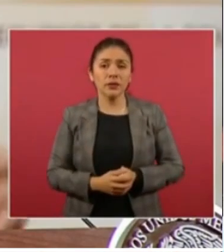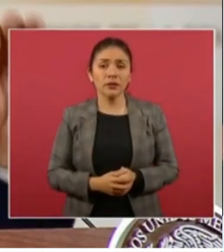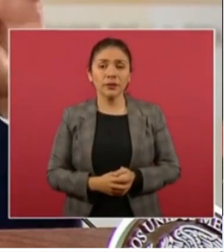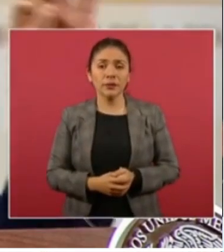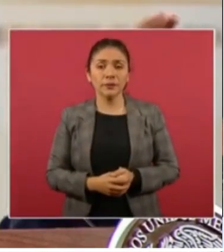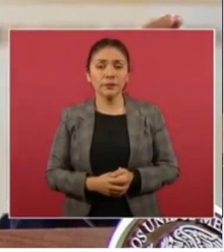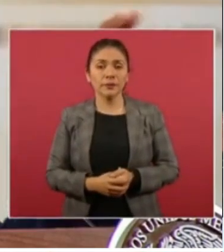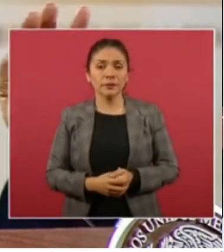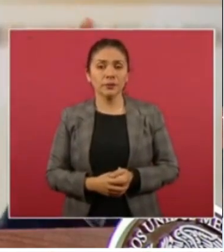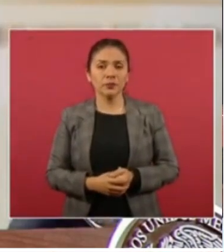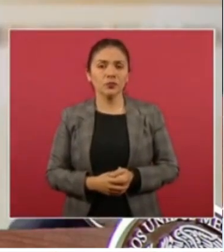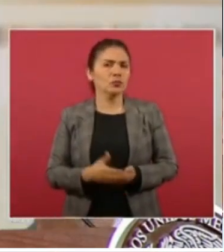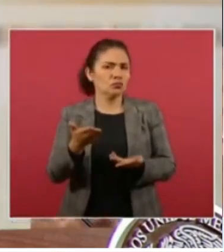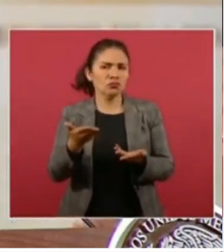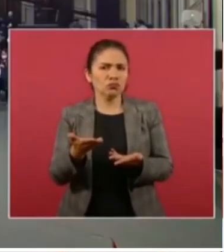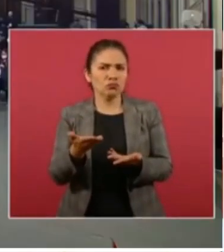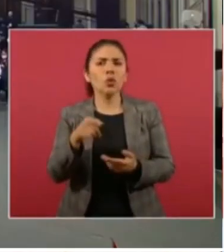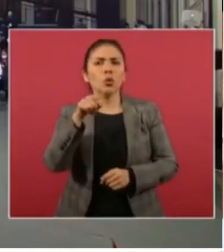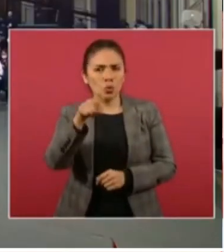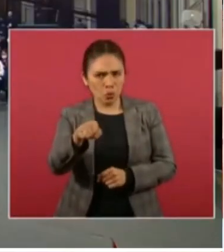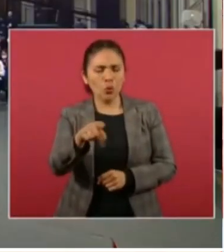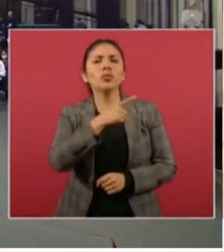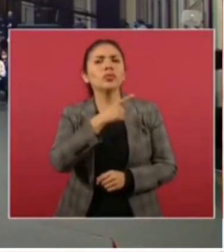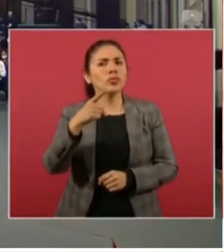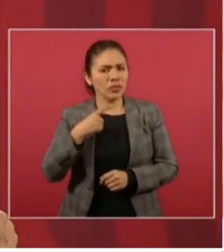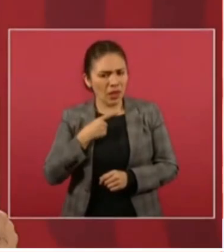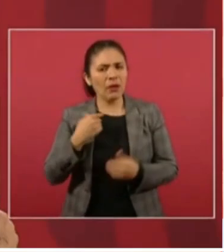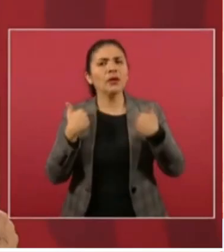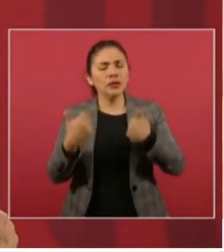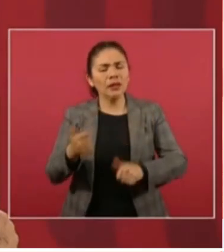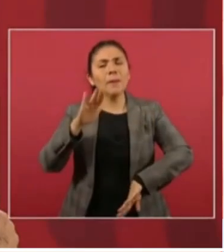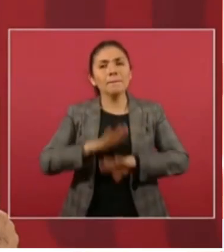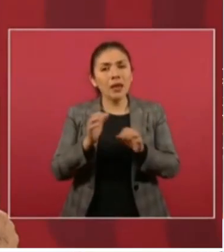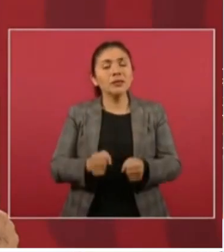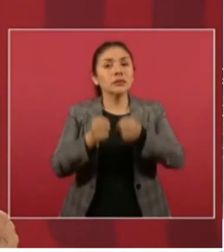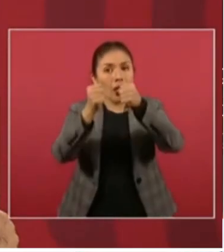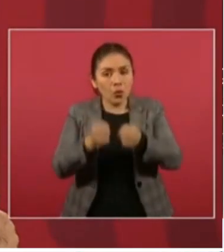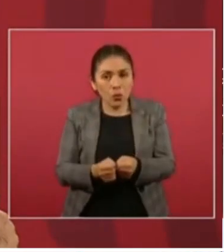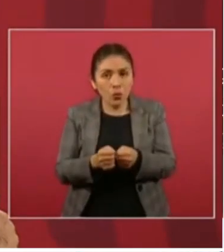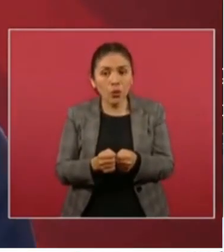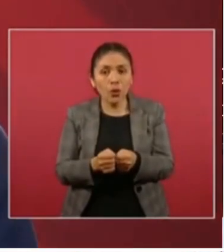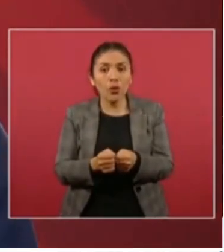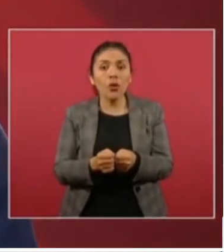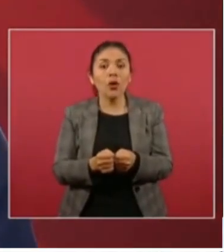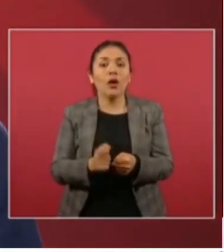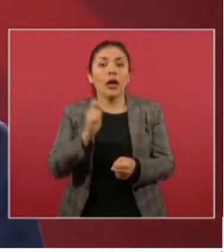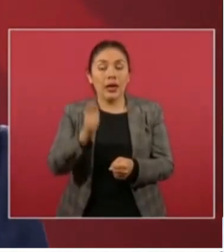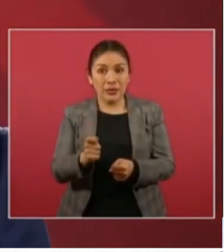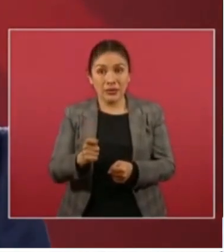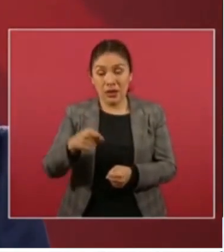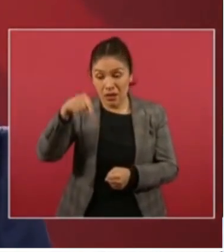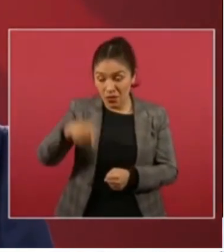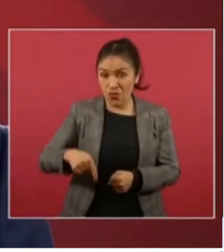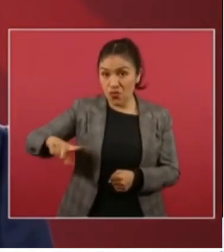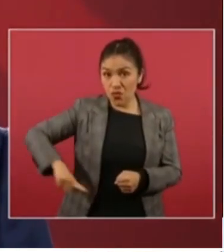O usted debe de estar absolutamente segura de que el Estado